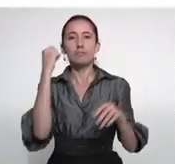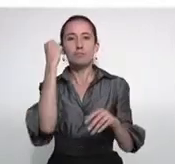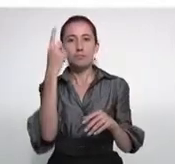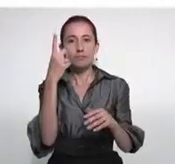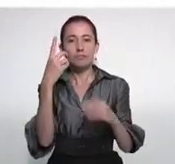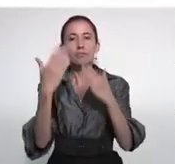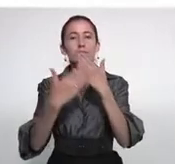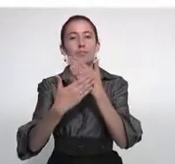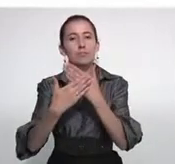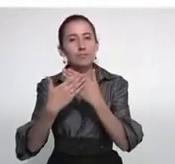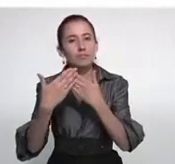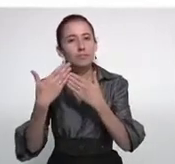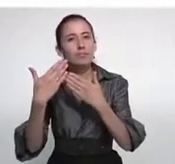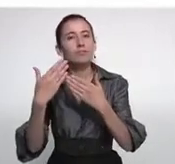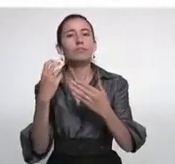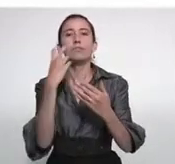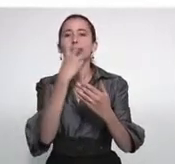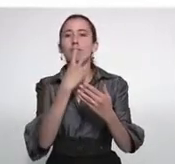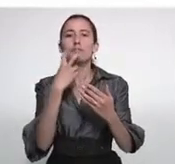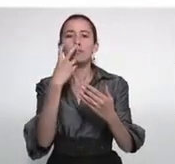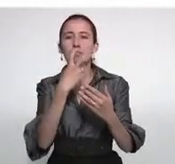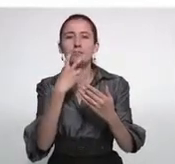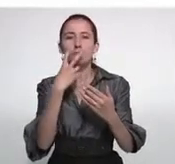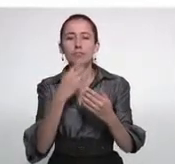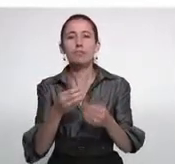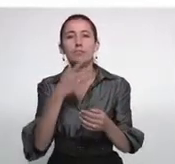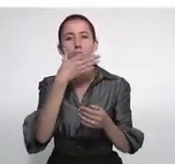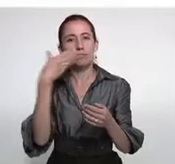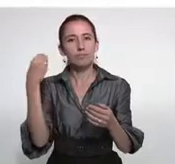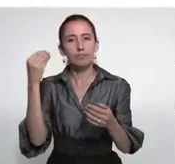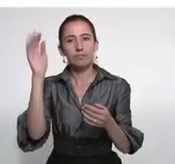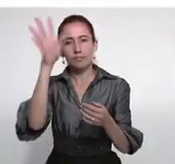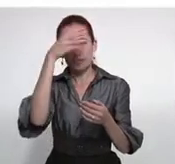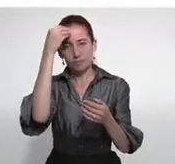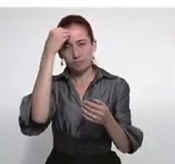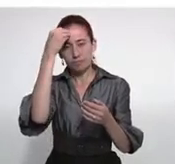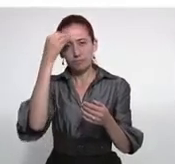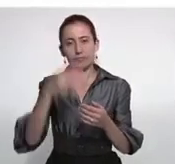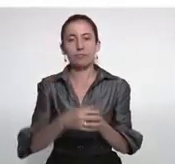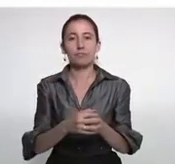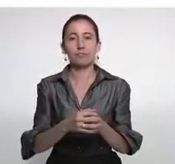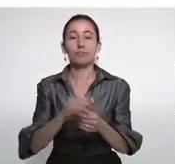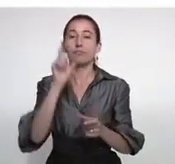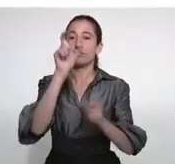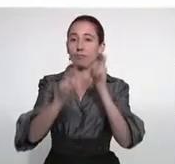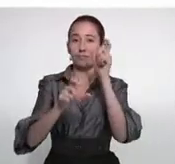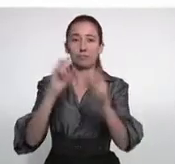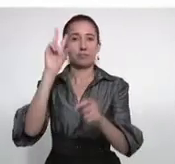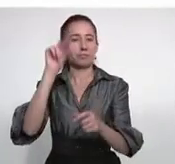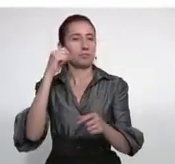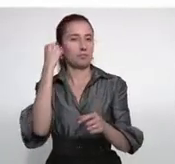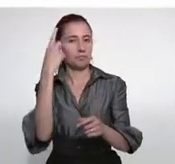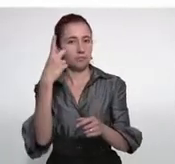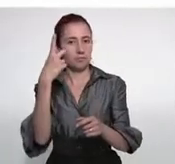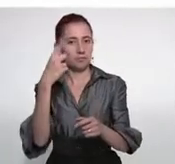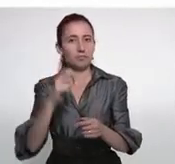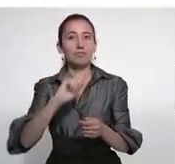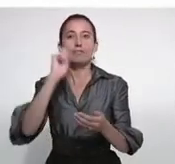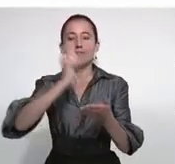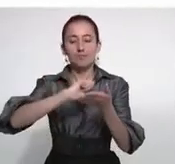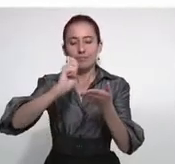y sencilla, despacio, articulando cada palabra para una mejor comprensión. Si la persona no entiende,